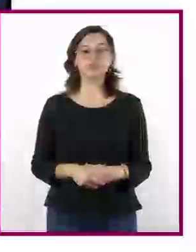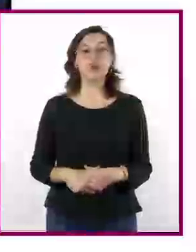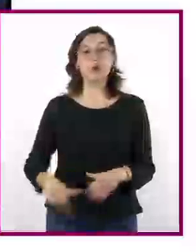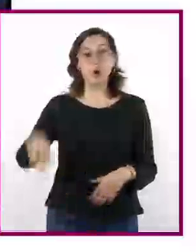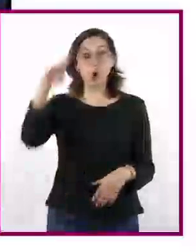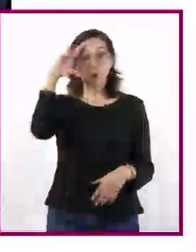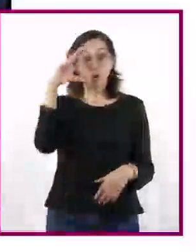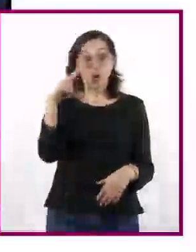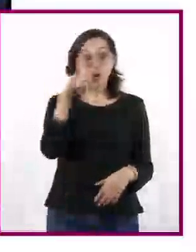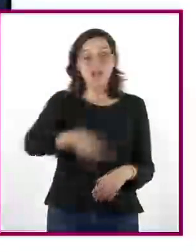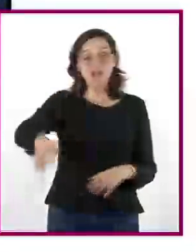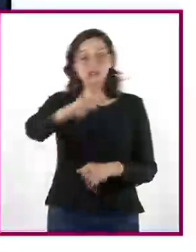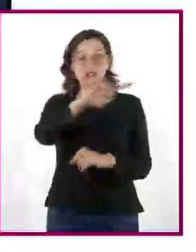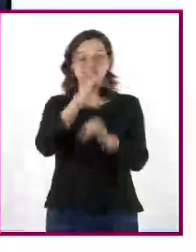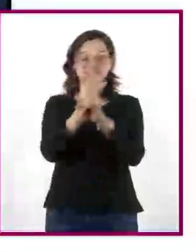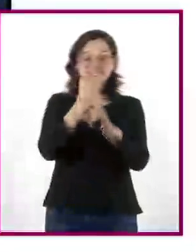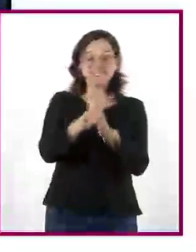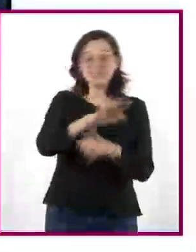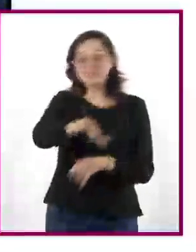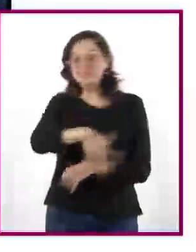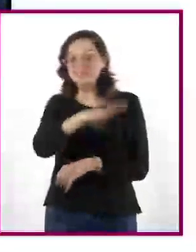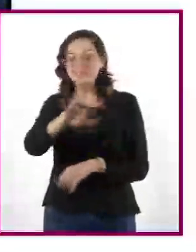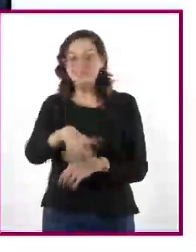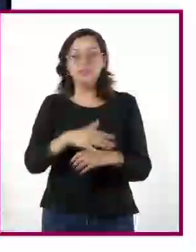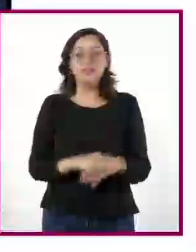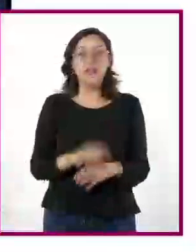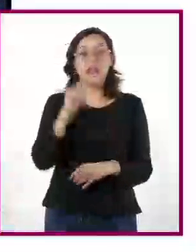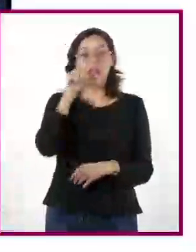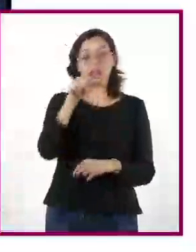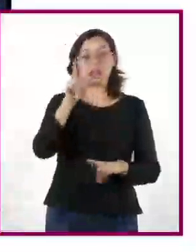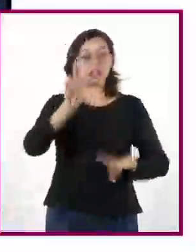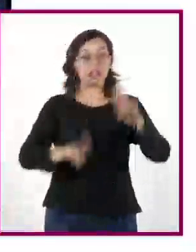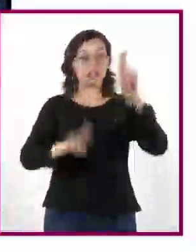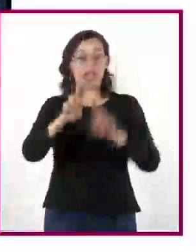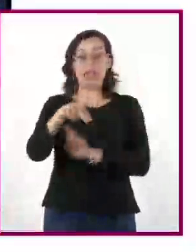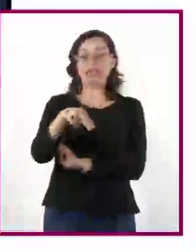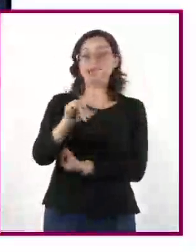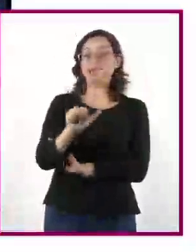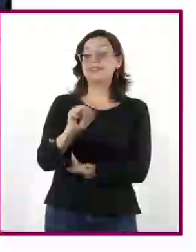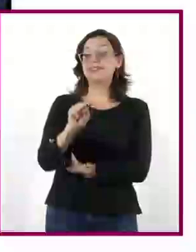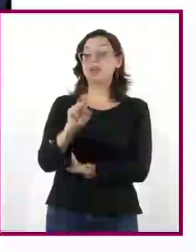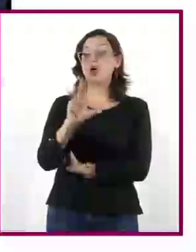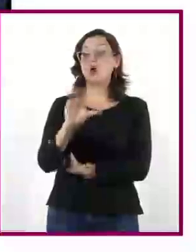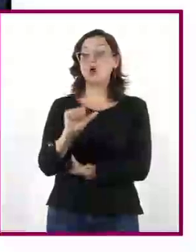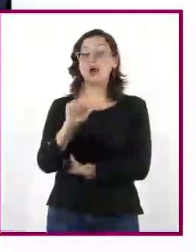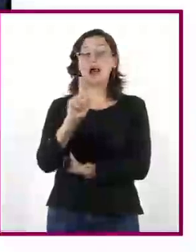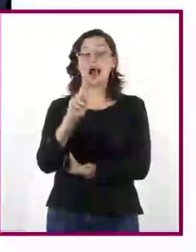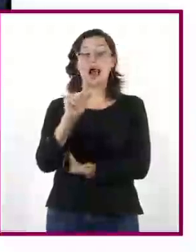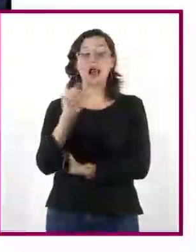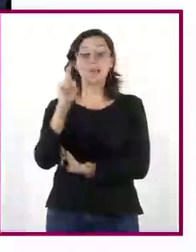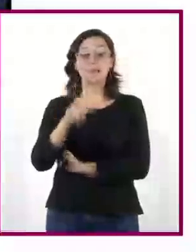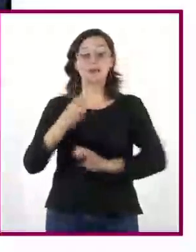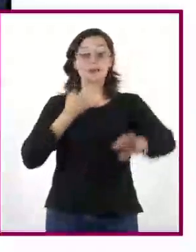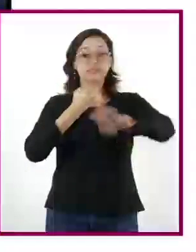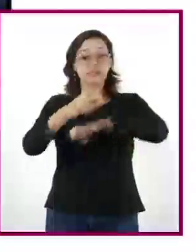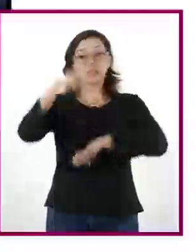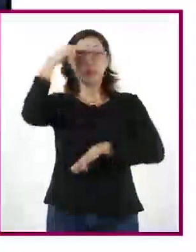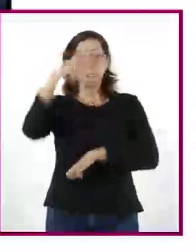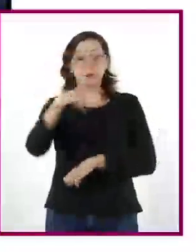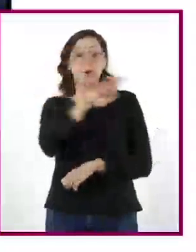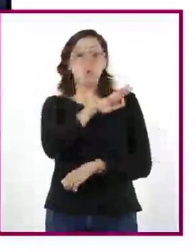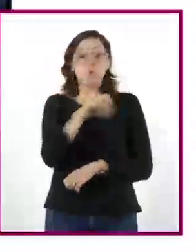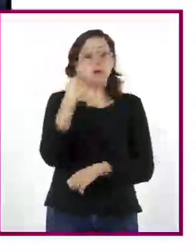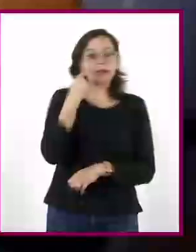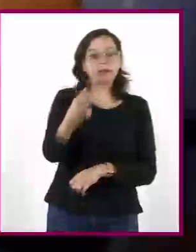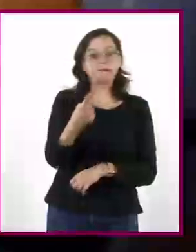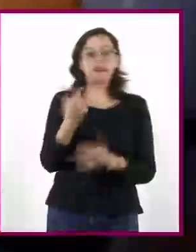¡Hola, internautas! En el Acueducto de los Remedios, en Aucalpan, Estado de México, se pueden ver los barrios de la periferia de